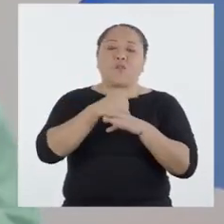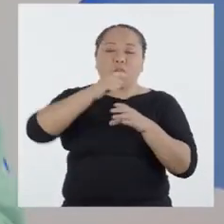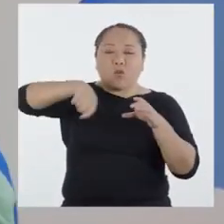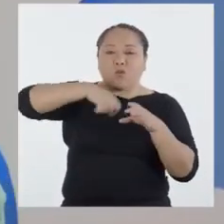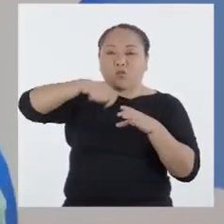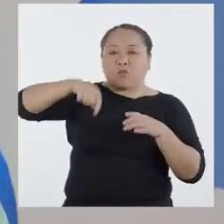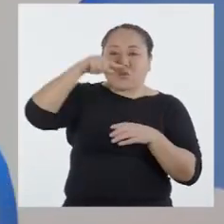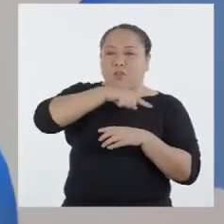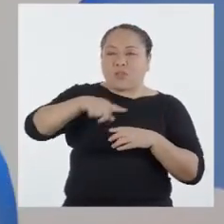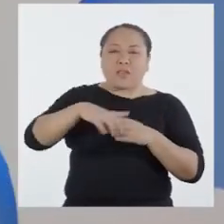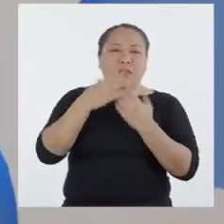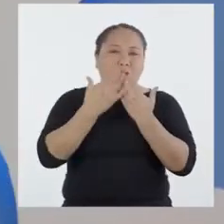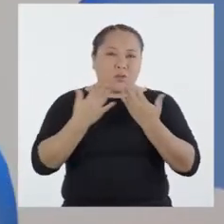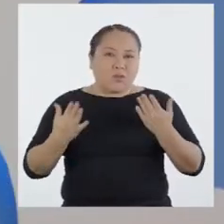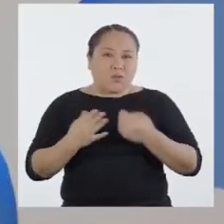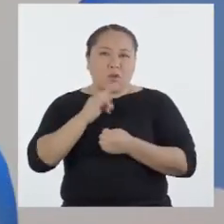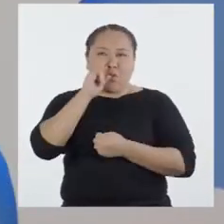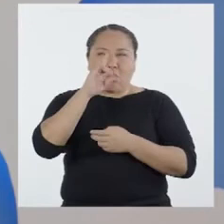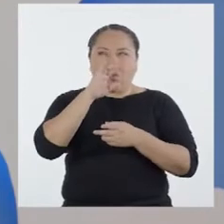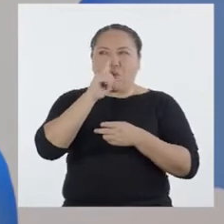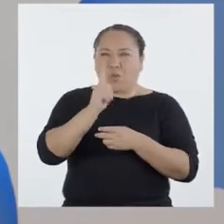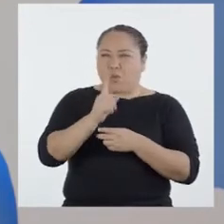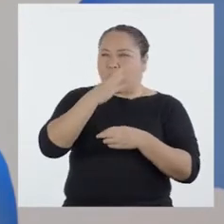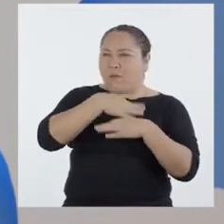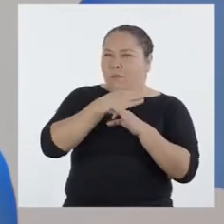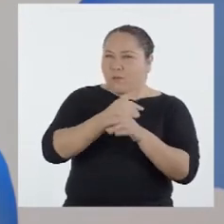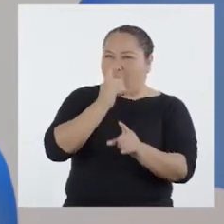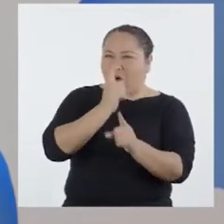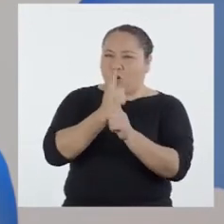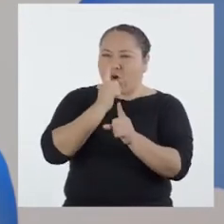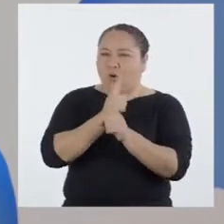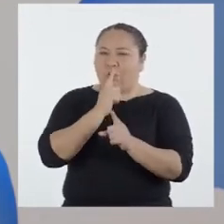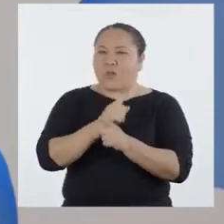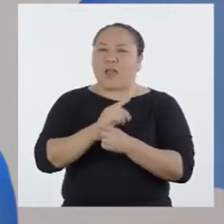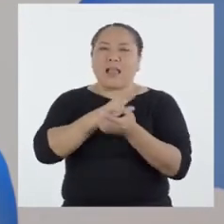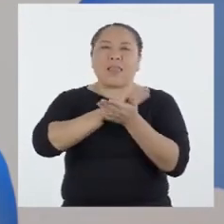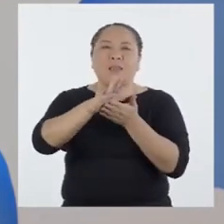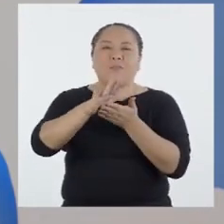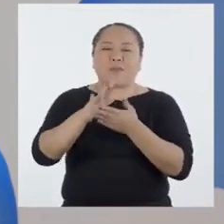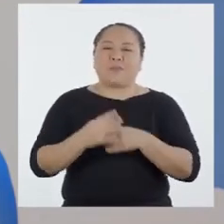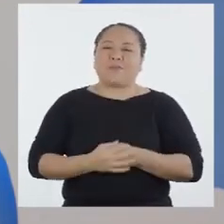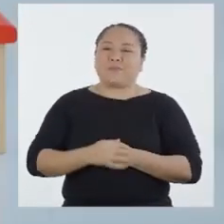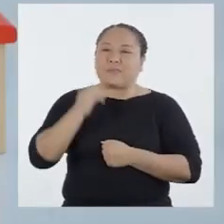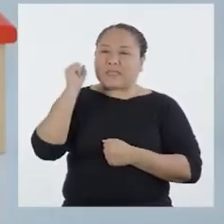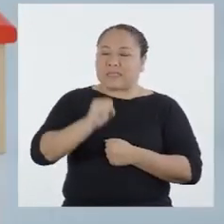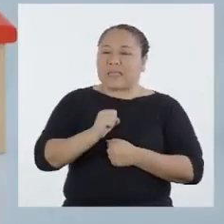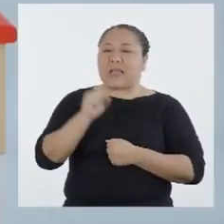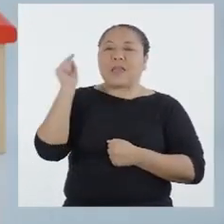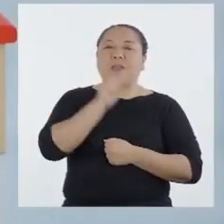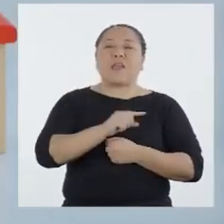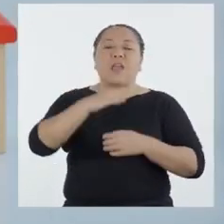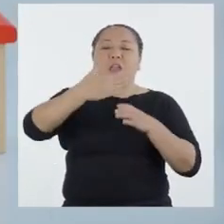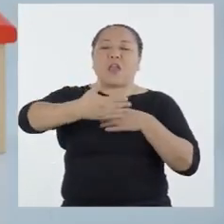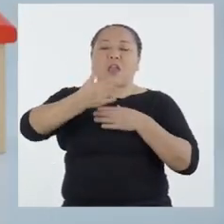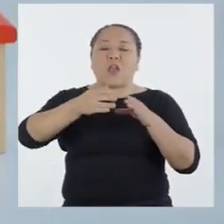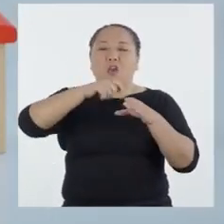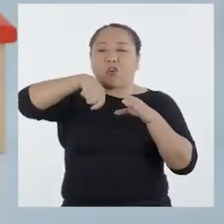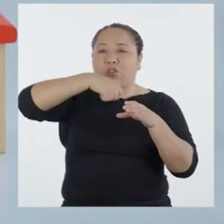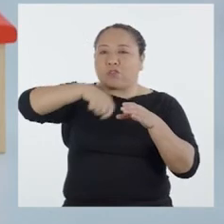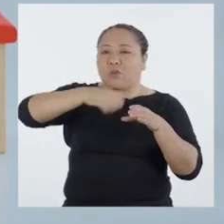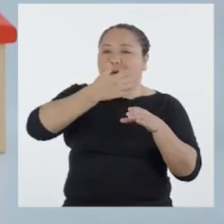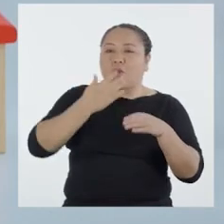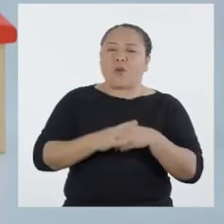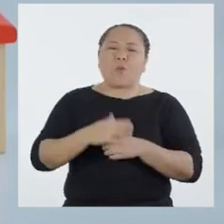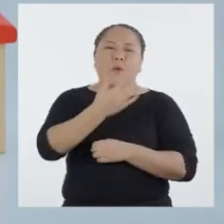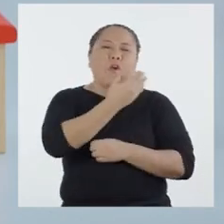Una manera de cocinar con estos combustibles de una manera adecuada y limpia. ¡Sí! La cocina mejorada